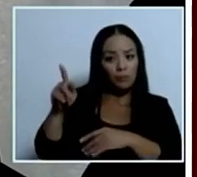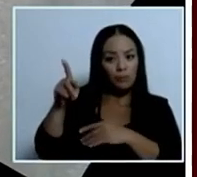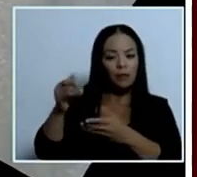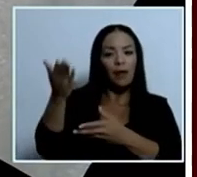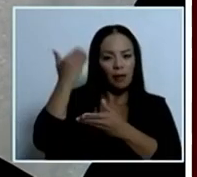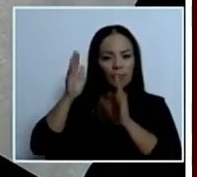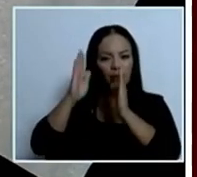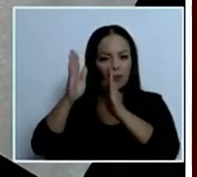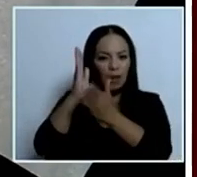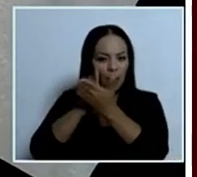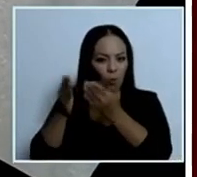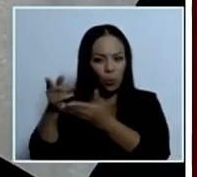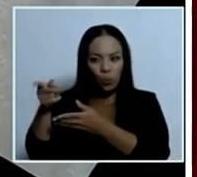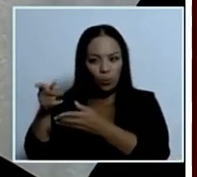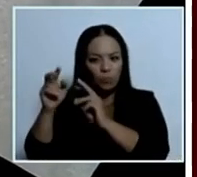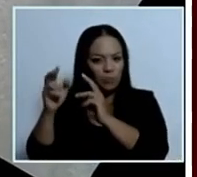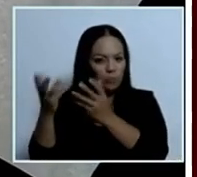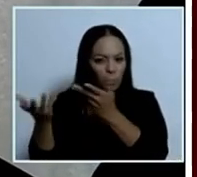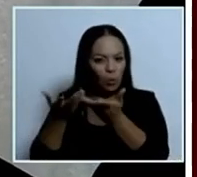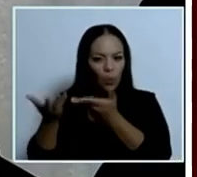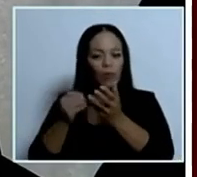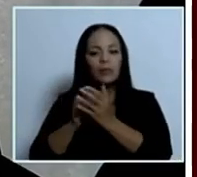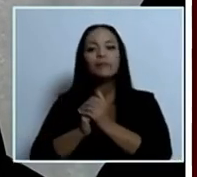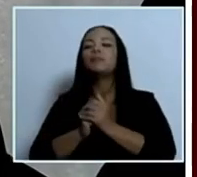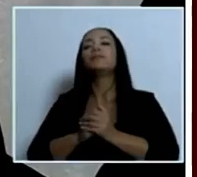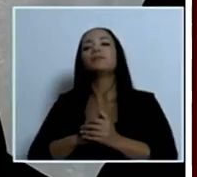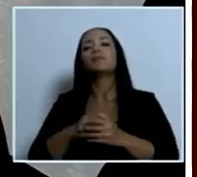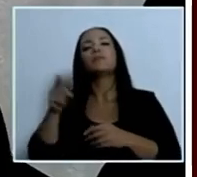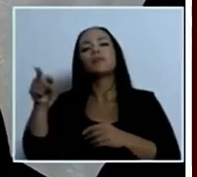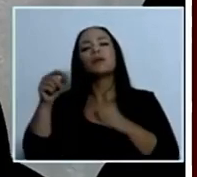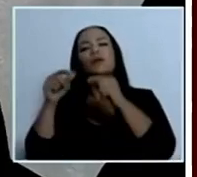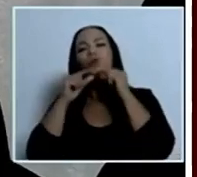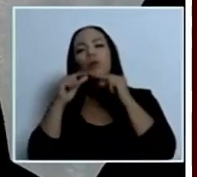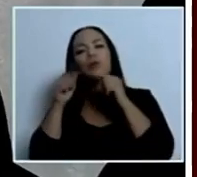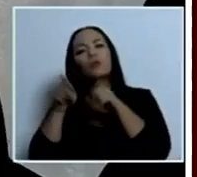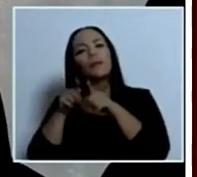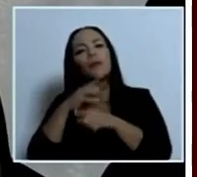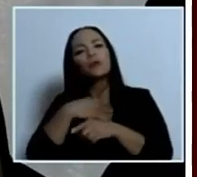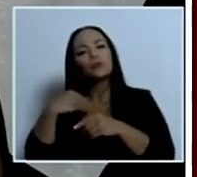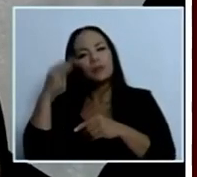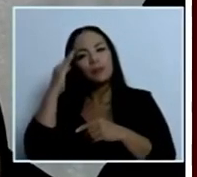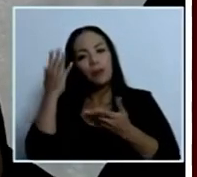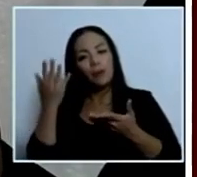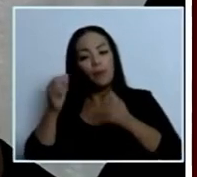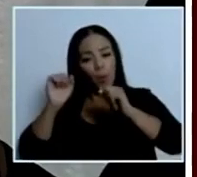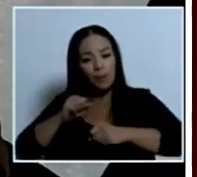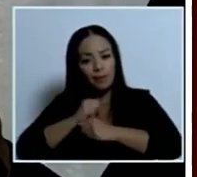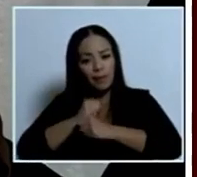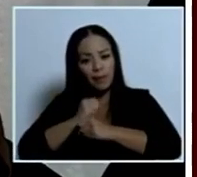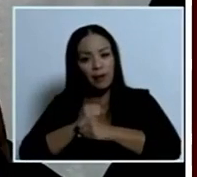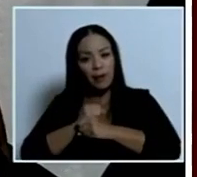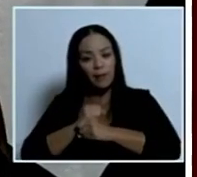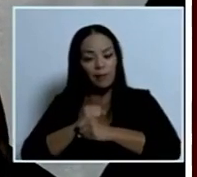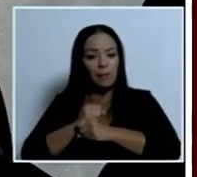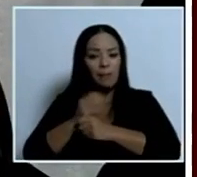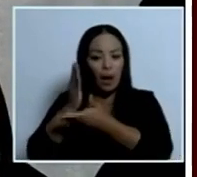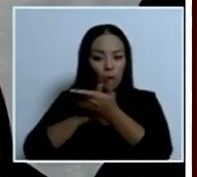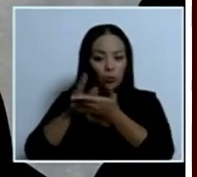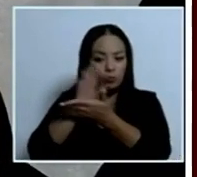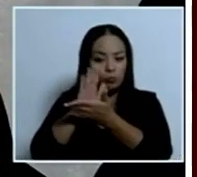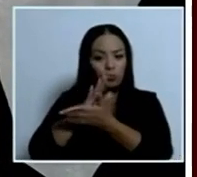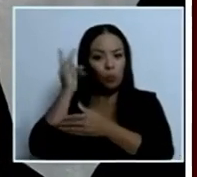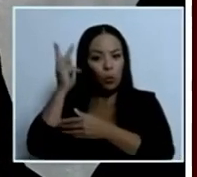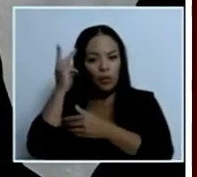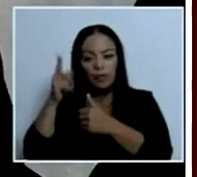también tal vez a nivel don Rodrigo conocer si se podría trabajar una política o si en el Ministerio de Educación